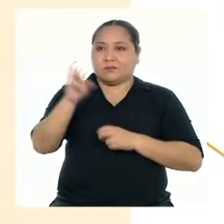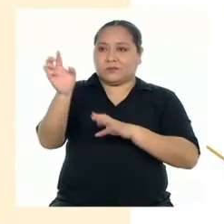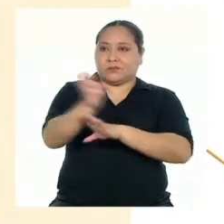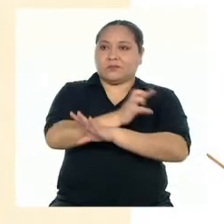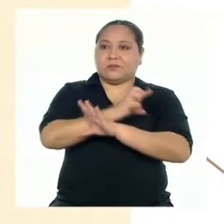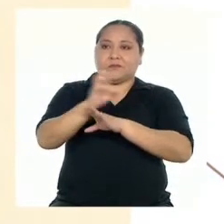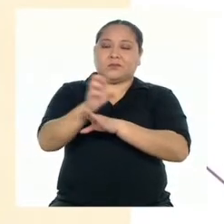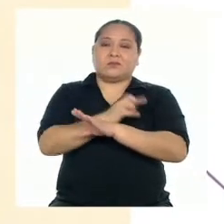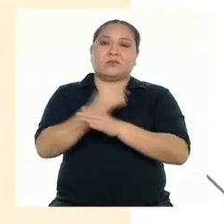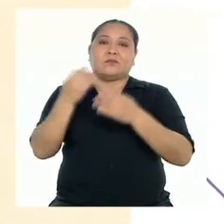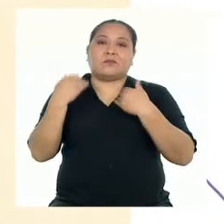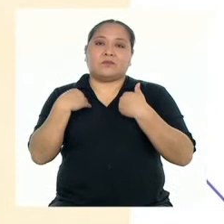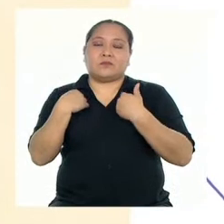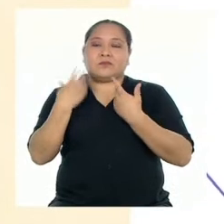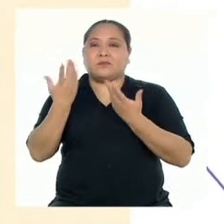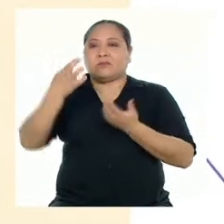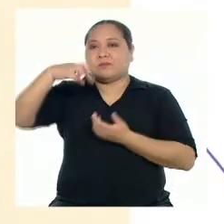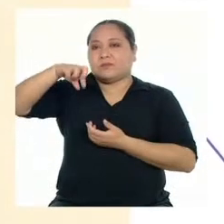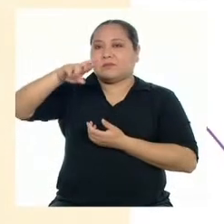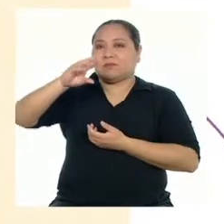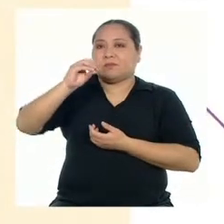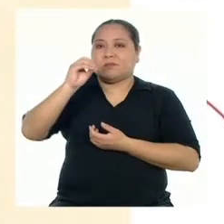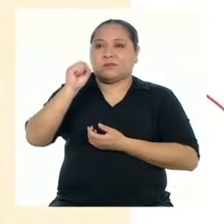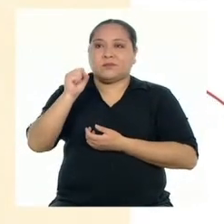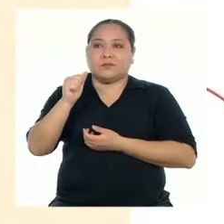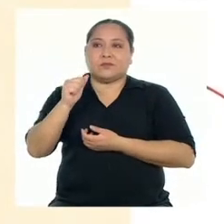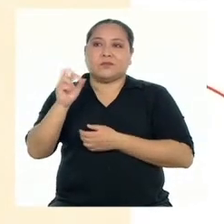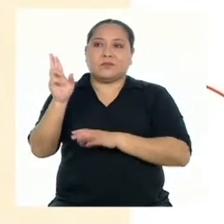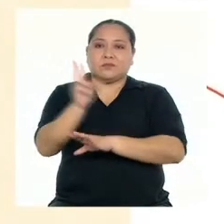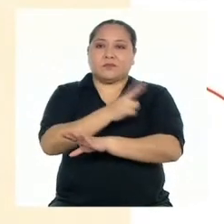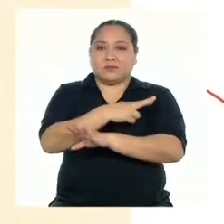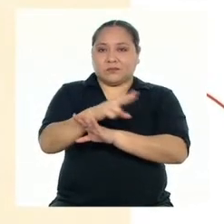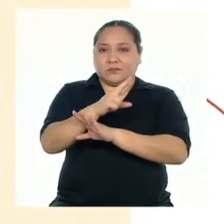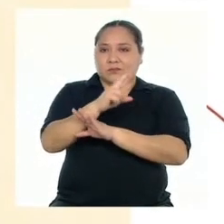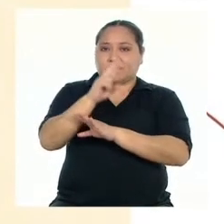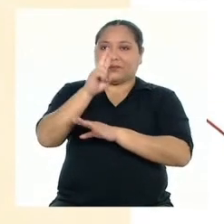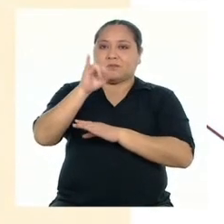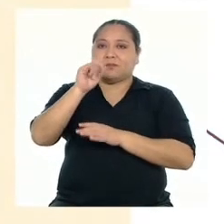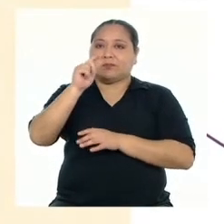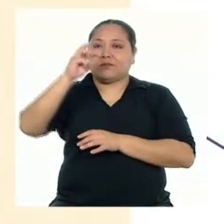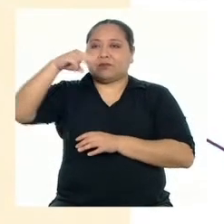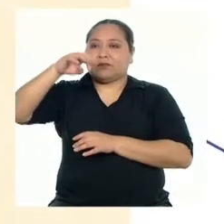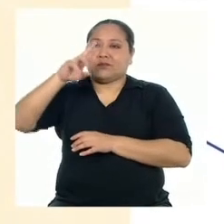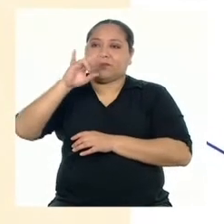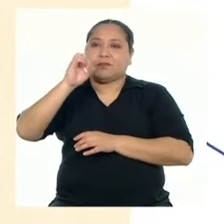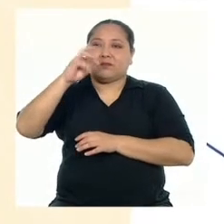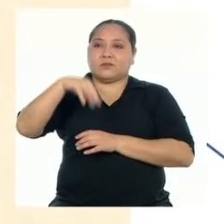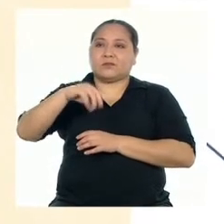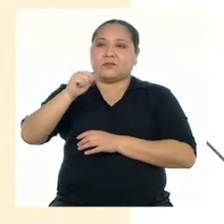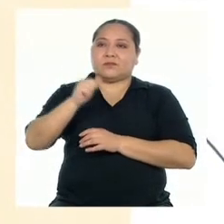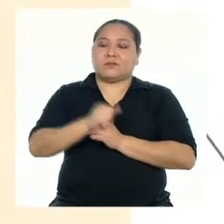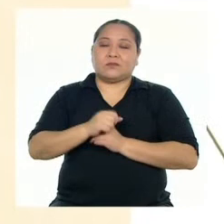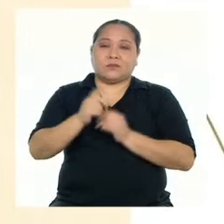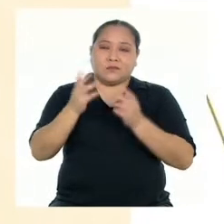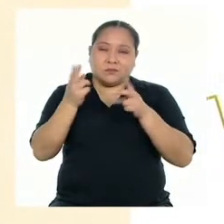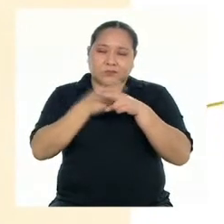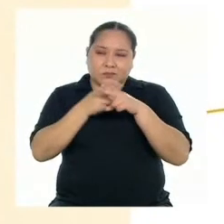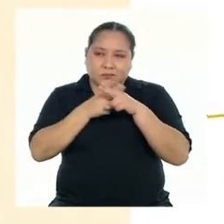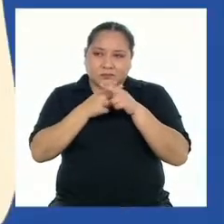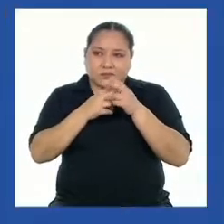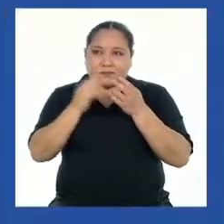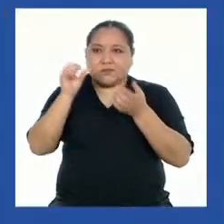poema, tienen sentido de prosa, ritmo y rima. Tienen simplicidad y arte